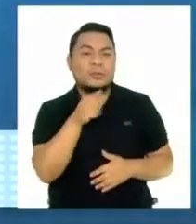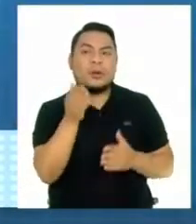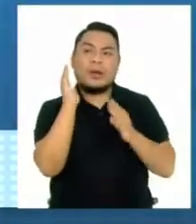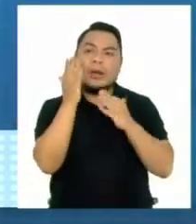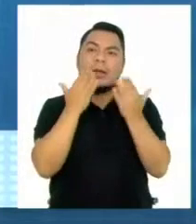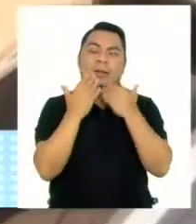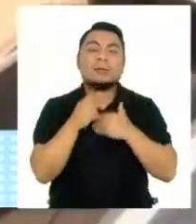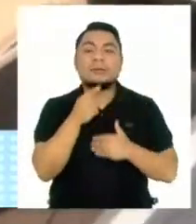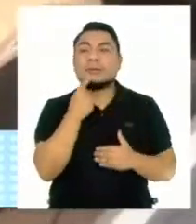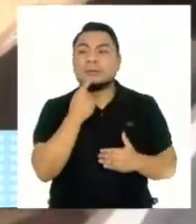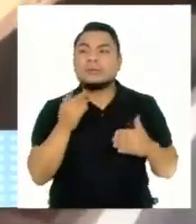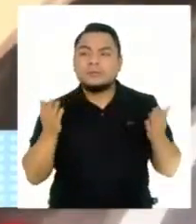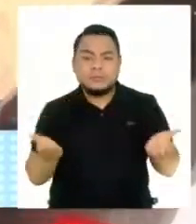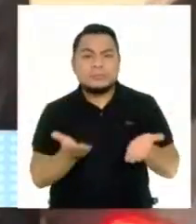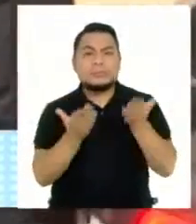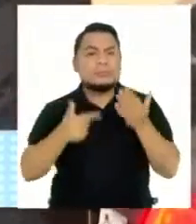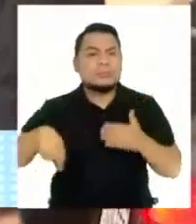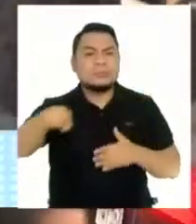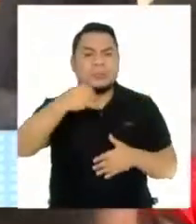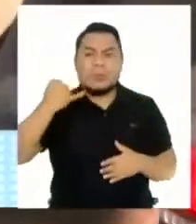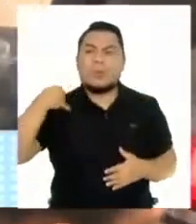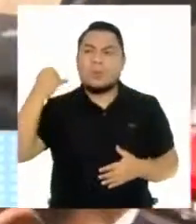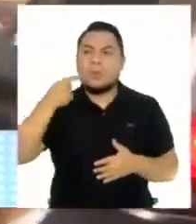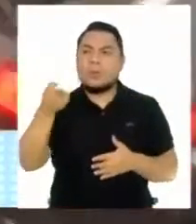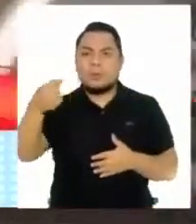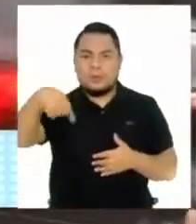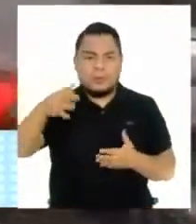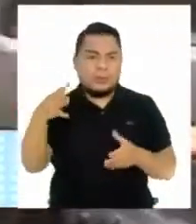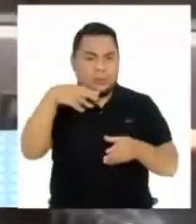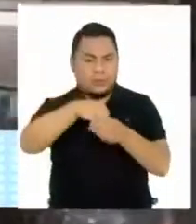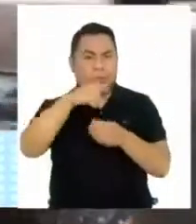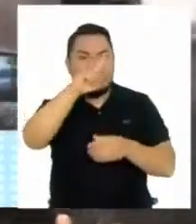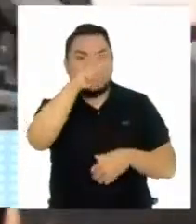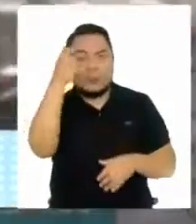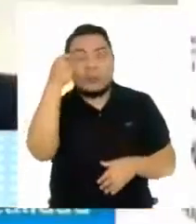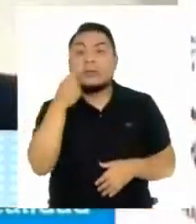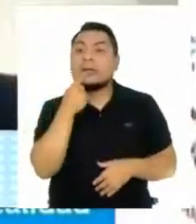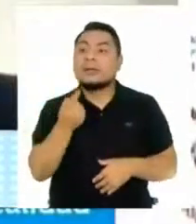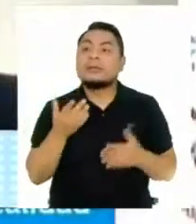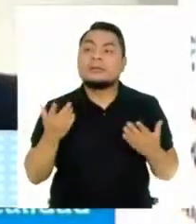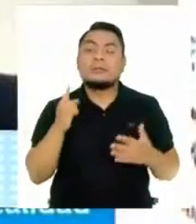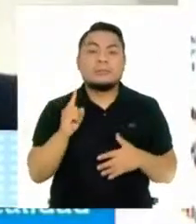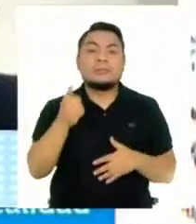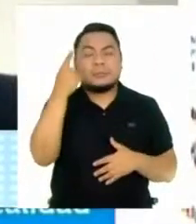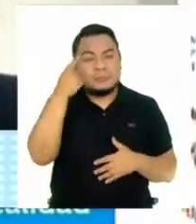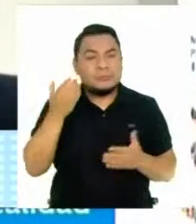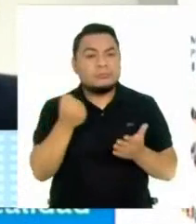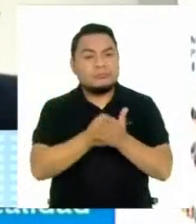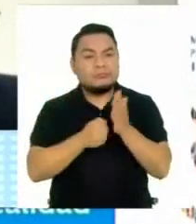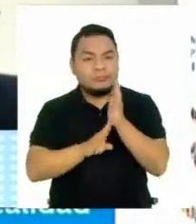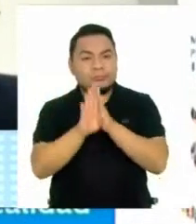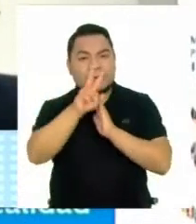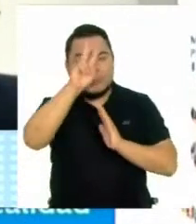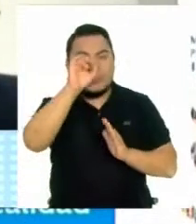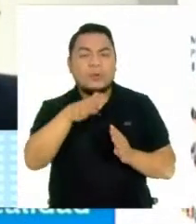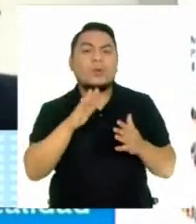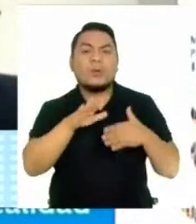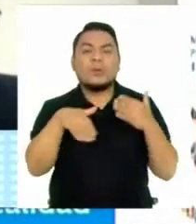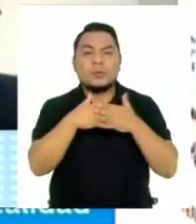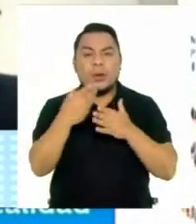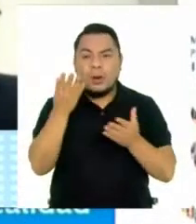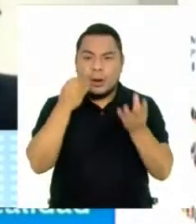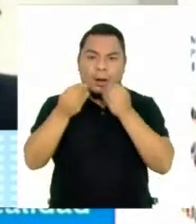hizo énfasis en motivar a los jóvenes a involucrarse en política. Además aseguró que la principal vía para sacar adelante al país es invertir en